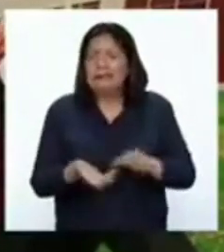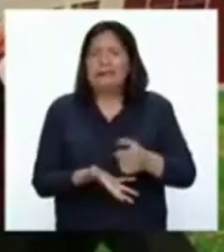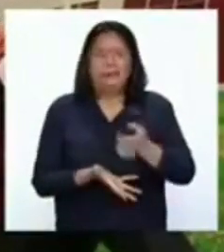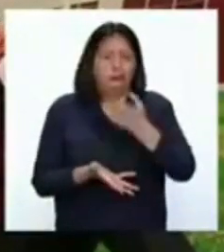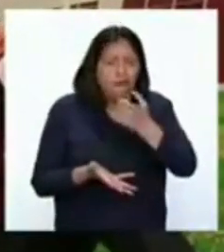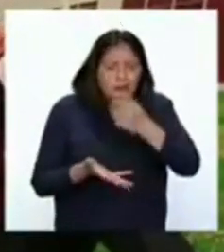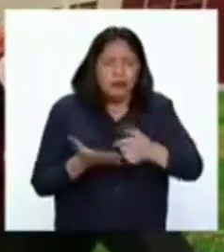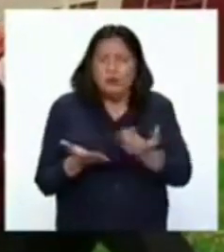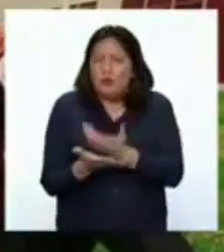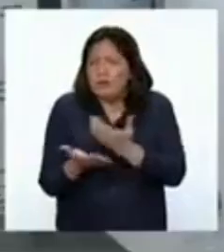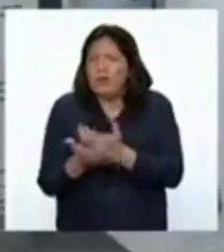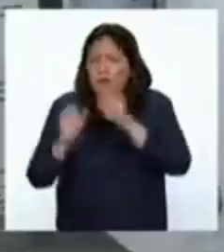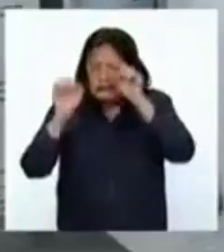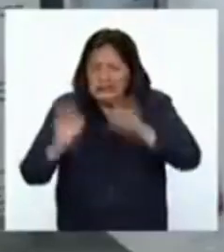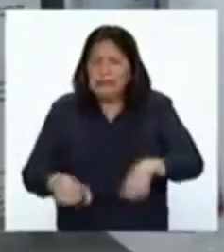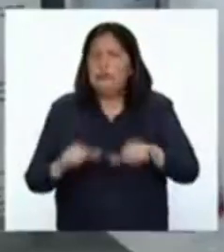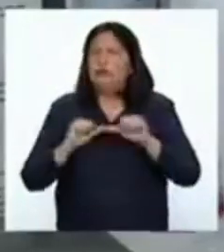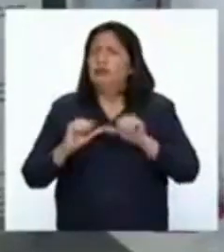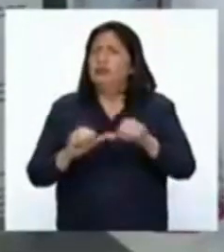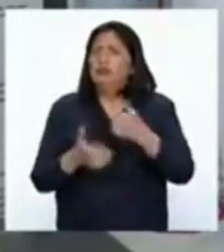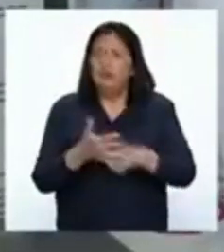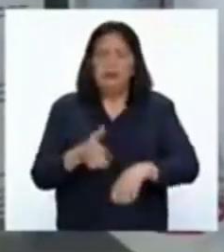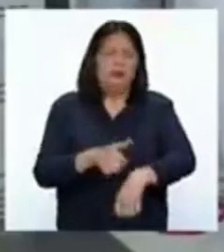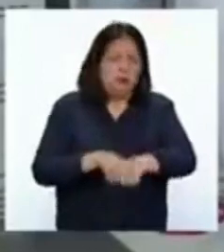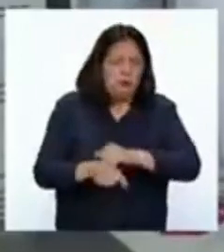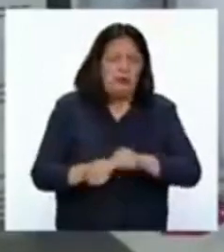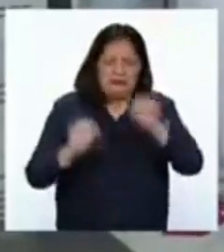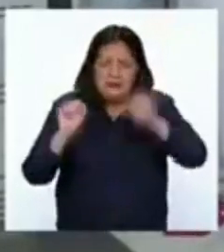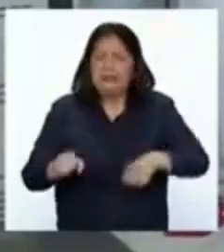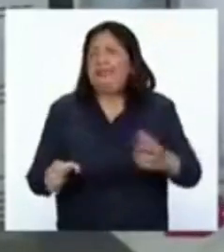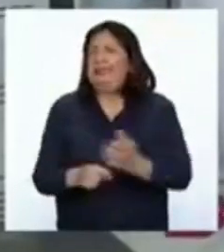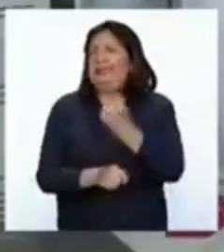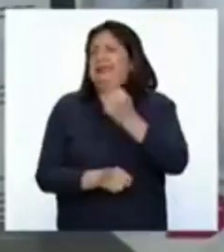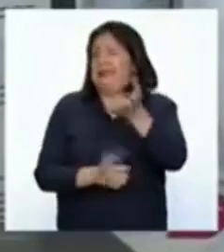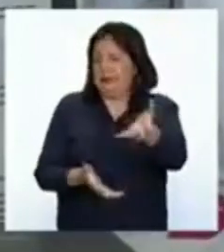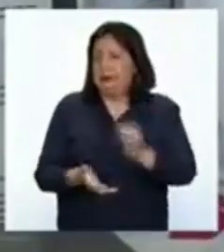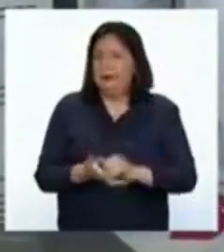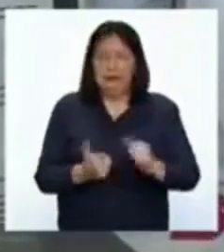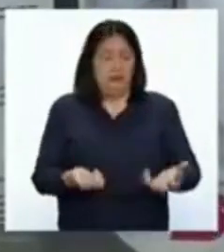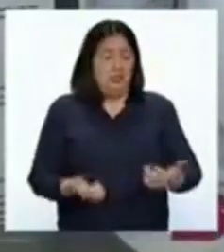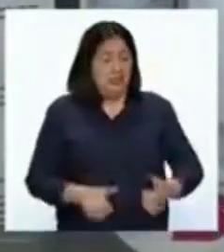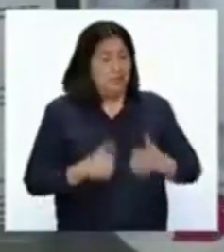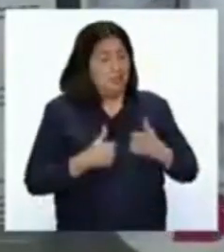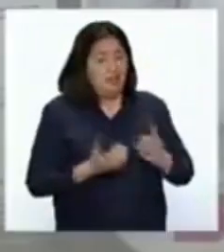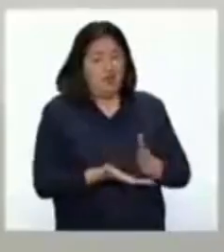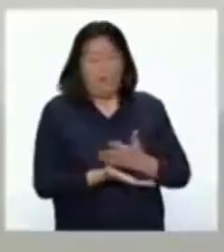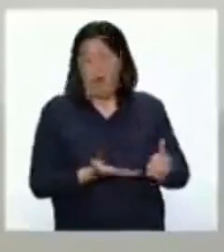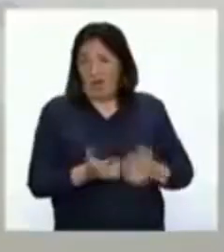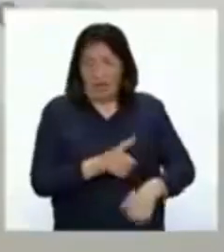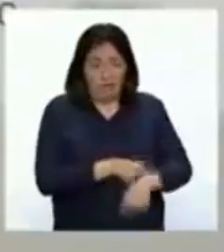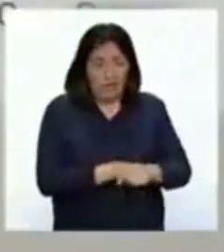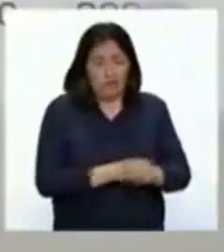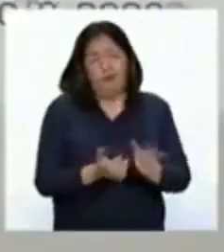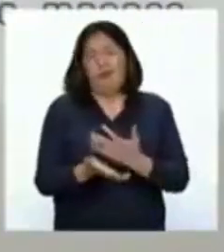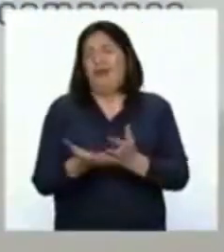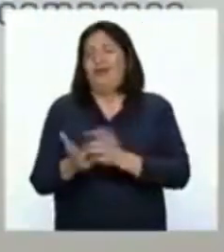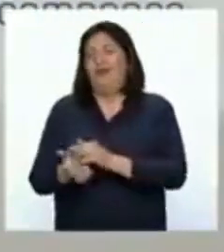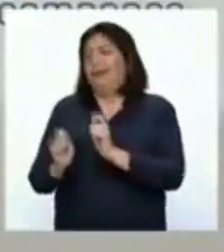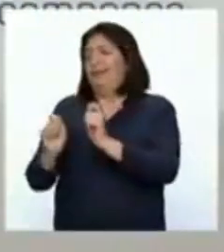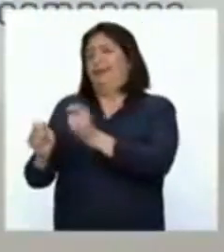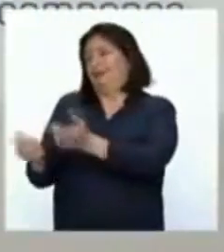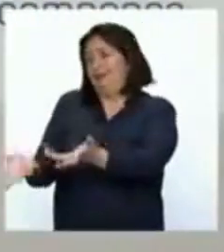persistan, que sigan insistiendo hasta conseguirlo. Porque en la vida sin esfuerzo no hay una recompensa.